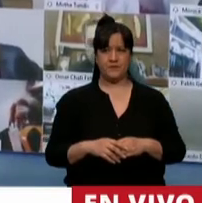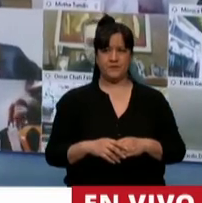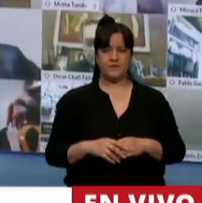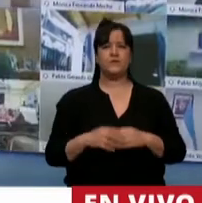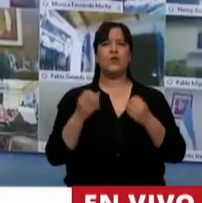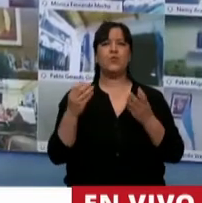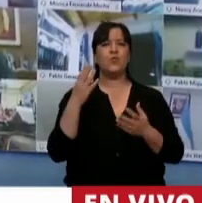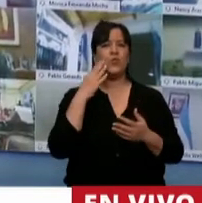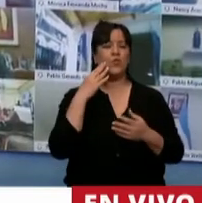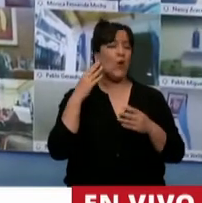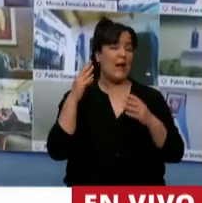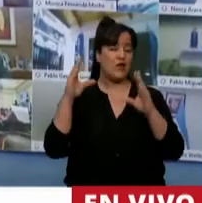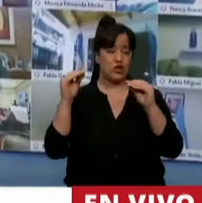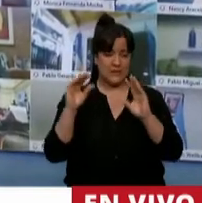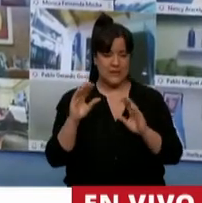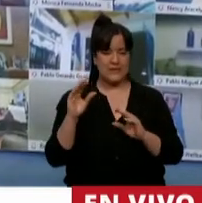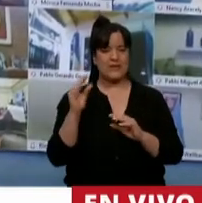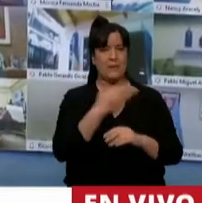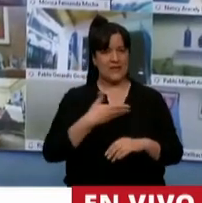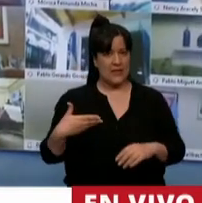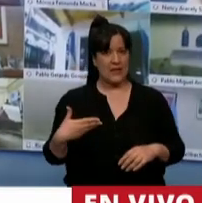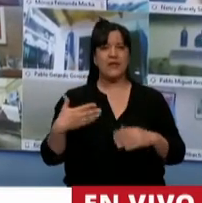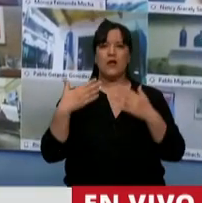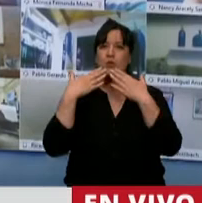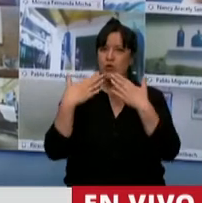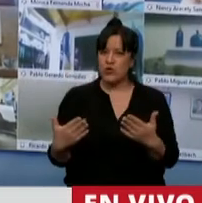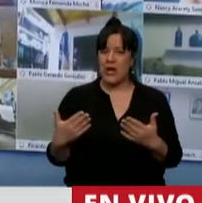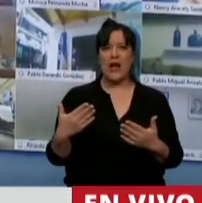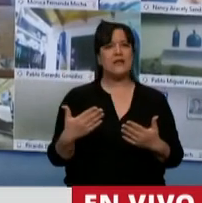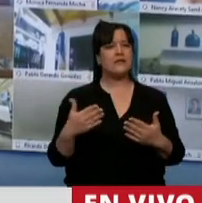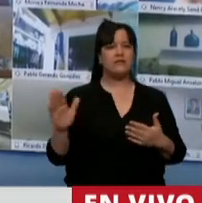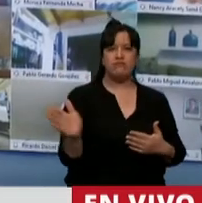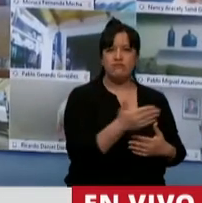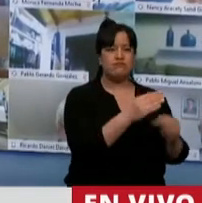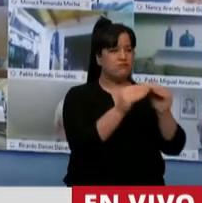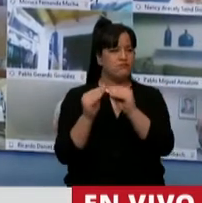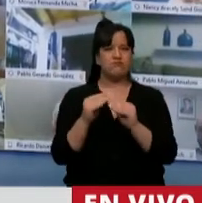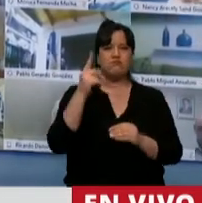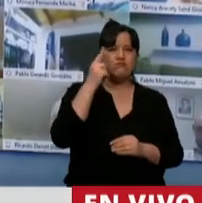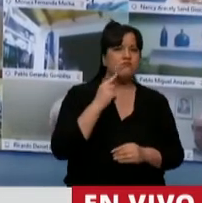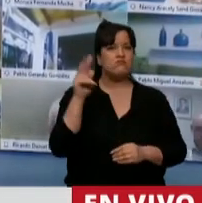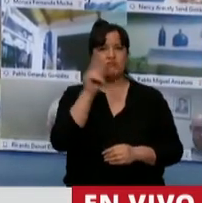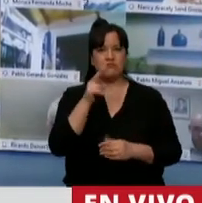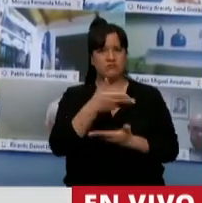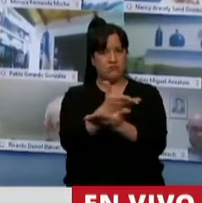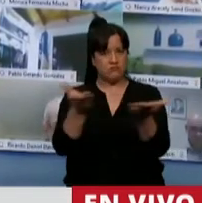Buenas noches, Presidente. Muchas gracias a todas las compañeras y compañeros que hoy